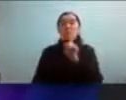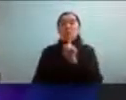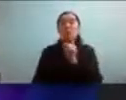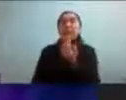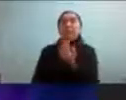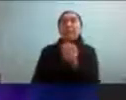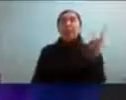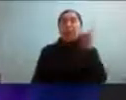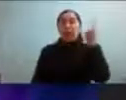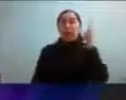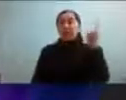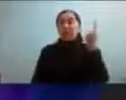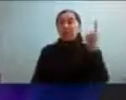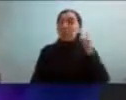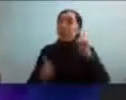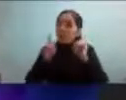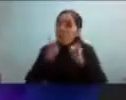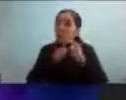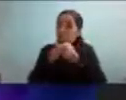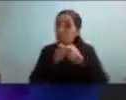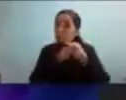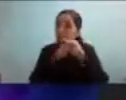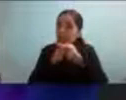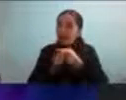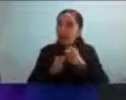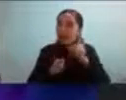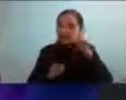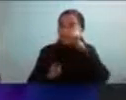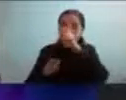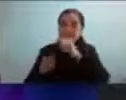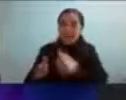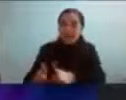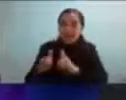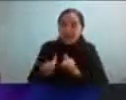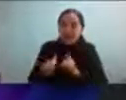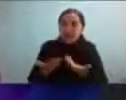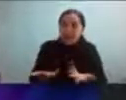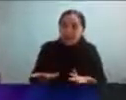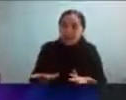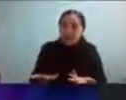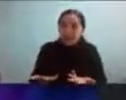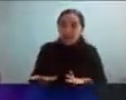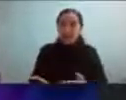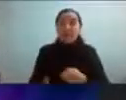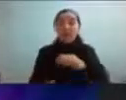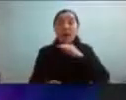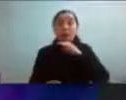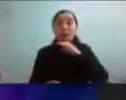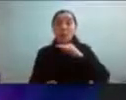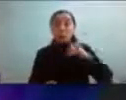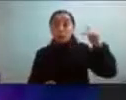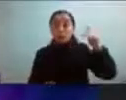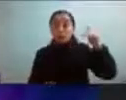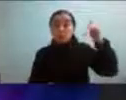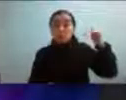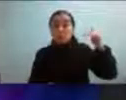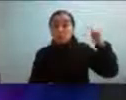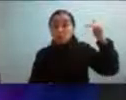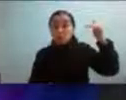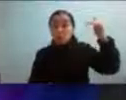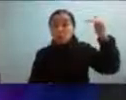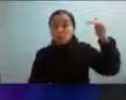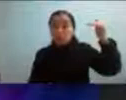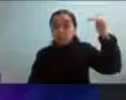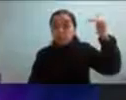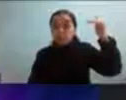generando desafíos por otro lado vemos cada vez o sea en la medida que una persona adulta crece cada vez vemos cada vez la disminución de